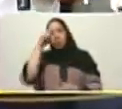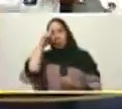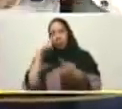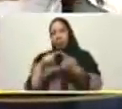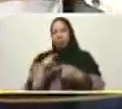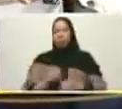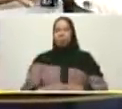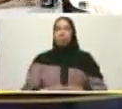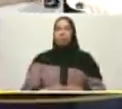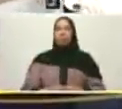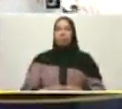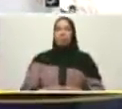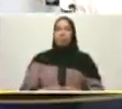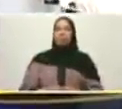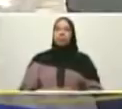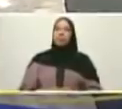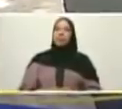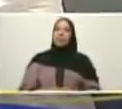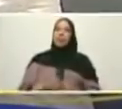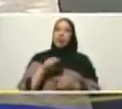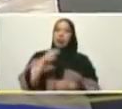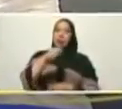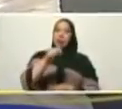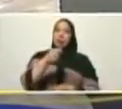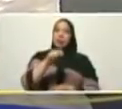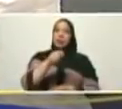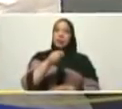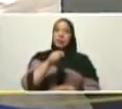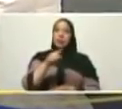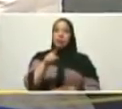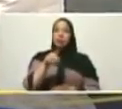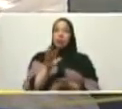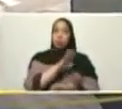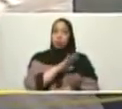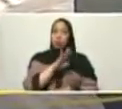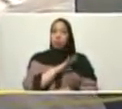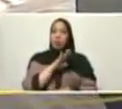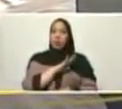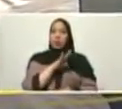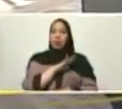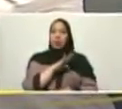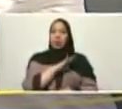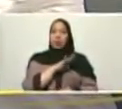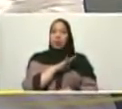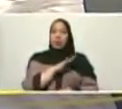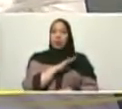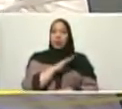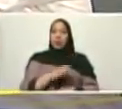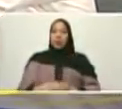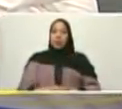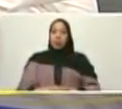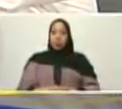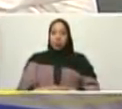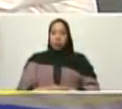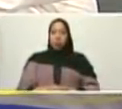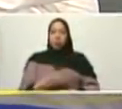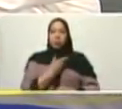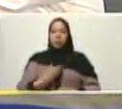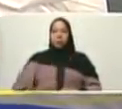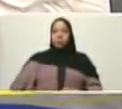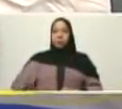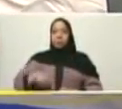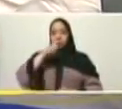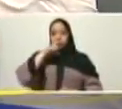te voy a entregar Meuri a ti jefa de este hogar porque usted es la jefa de este hogar estas llaves en nombre del presidente de la república